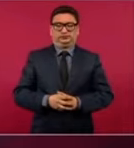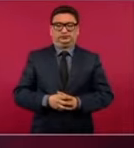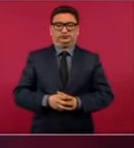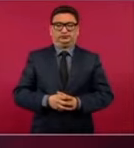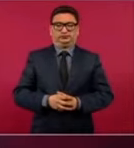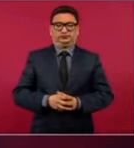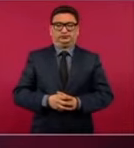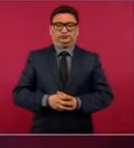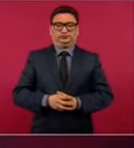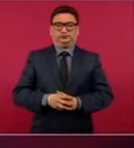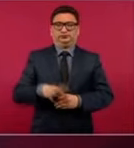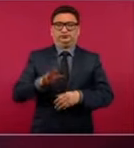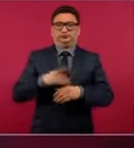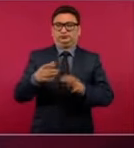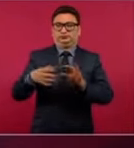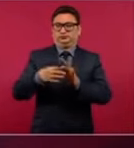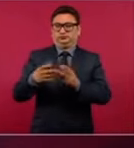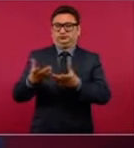con Peña.